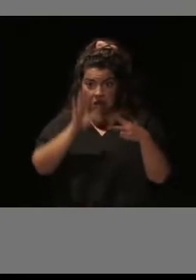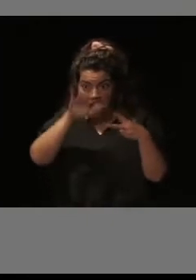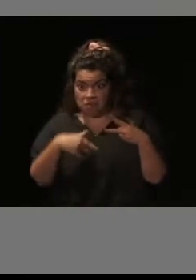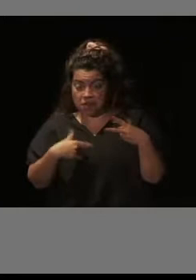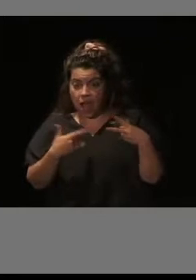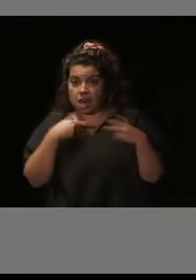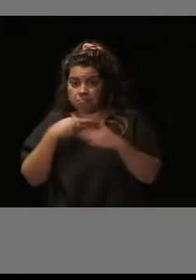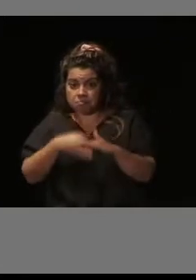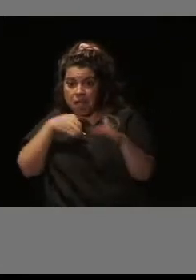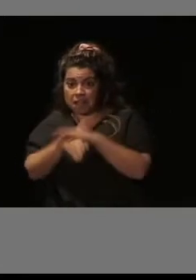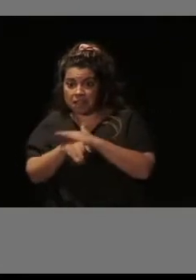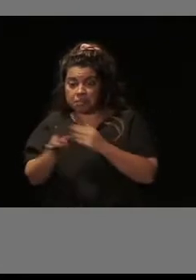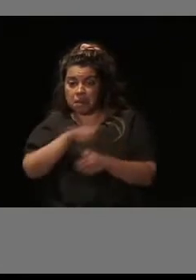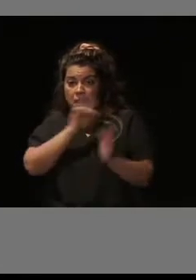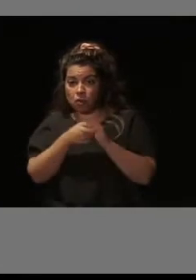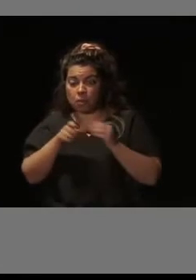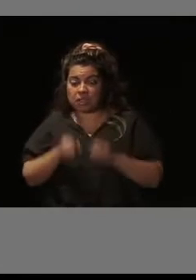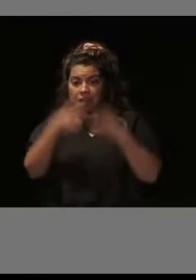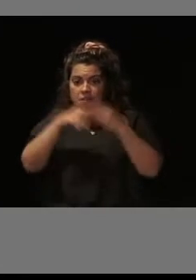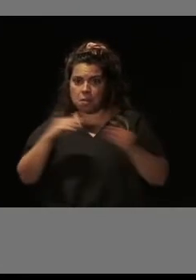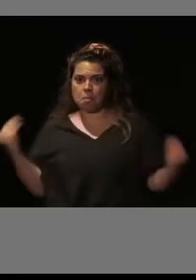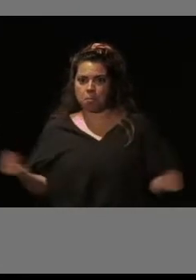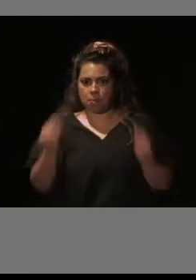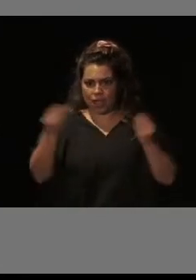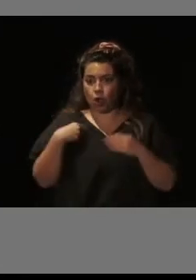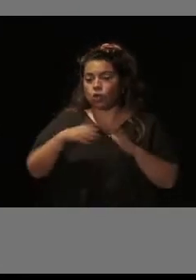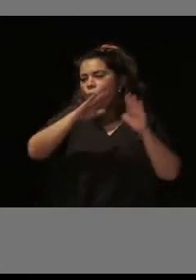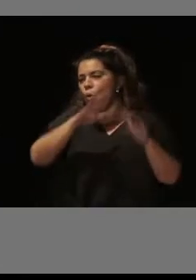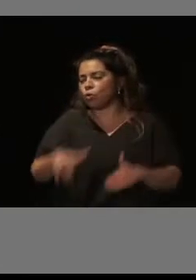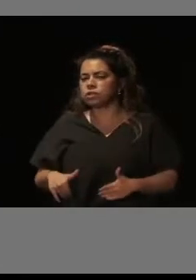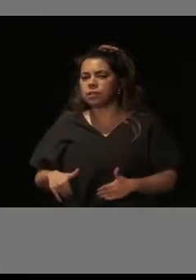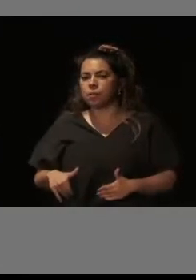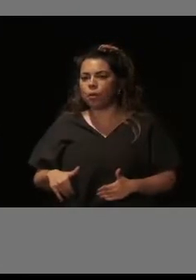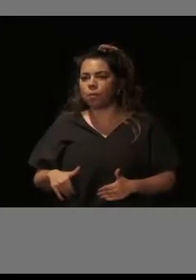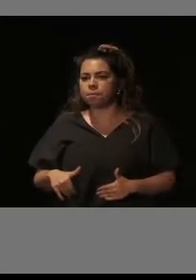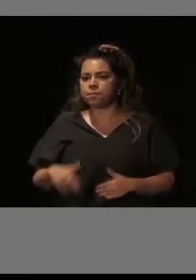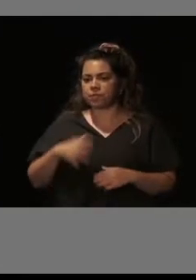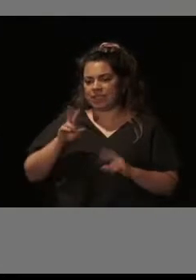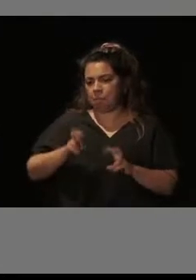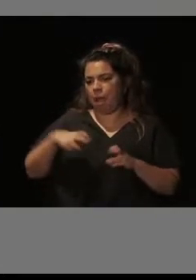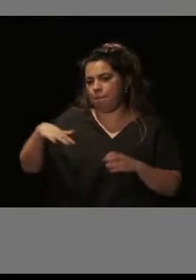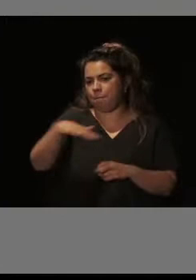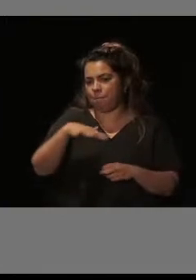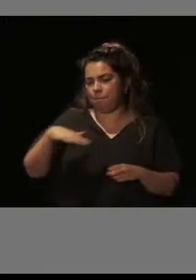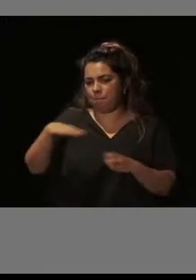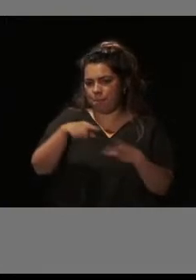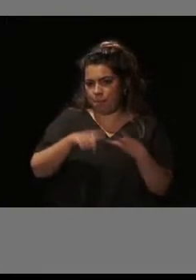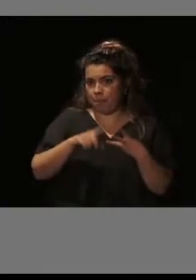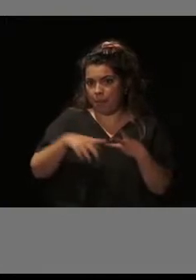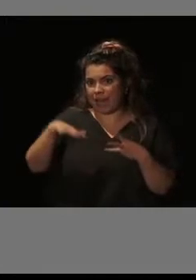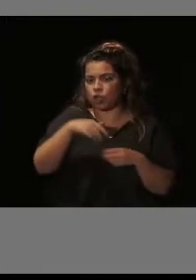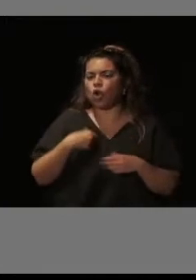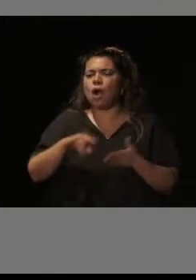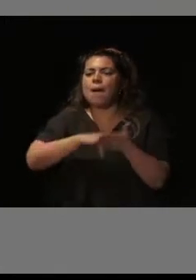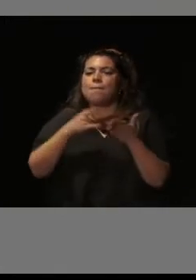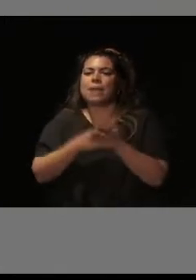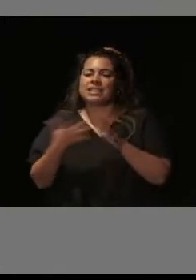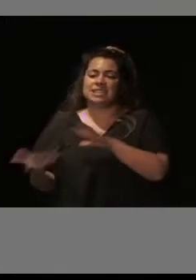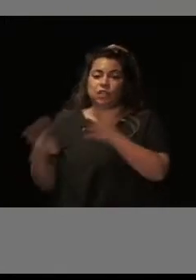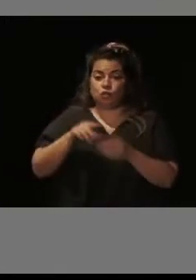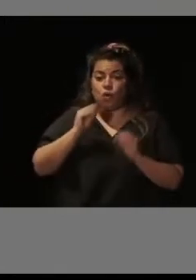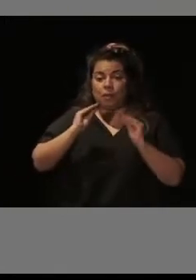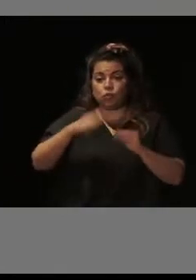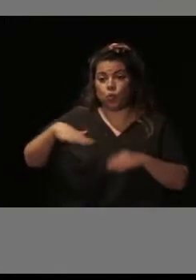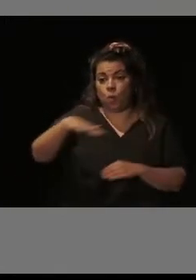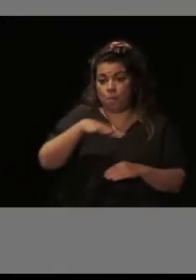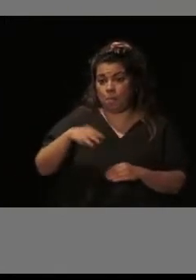universal de los edificios. Y ya por último en la escala de barrio, pues tenemos el plan Transforma tu barrio que se dirige